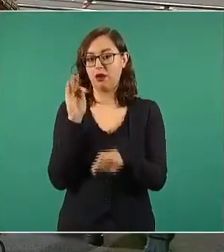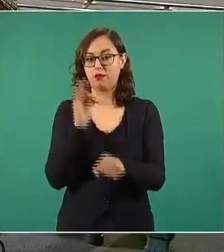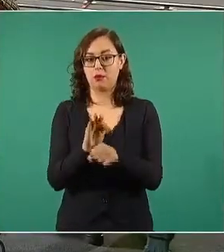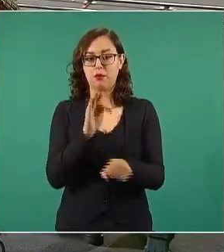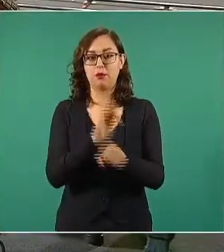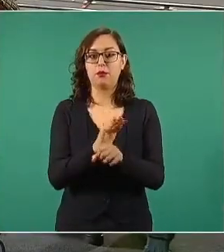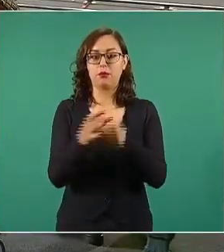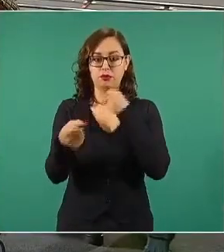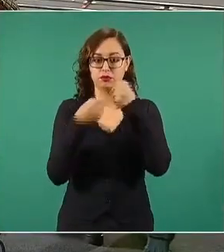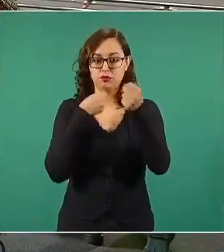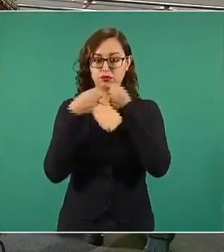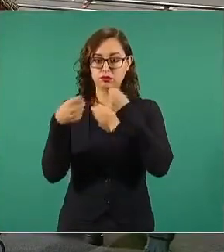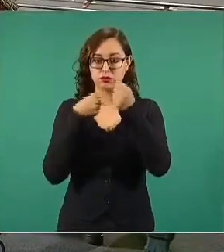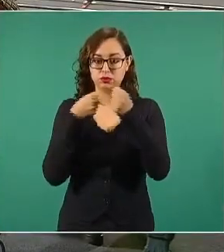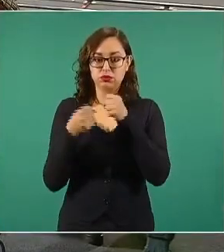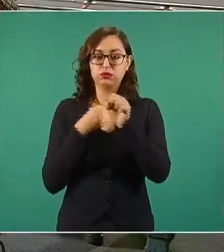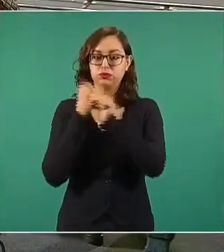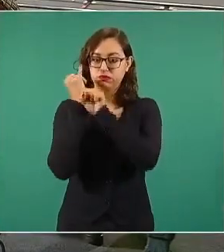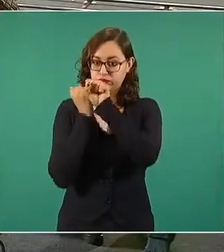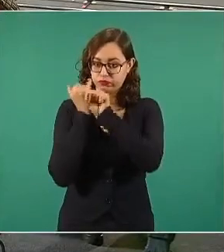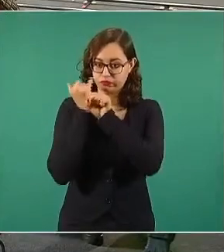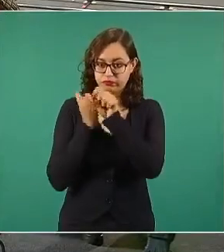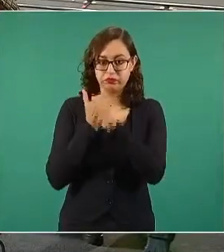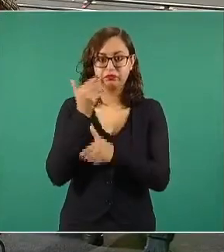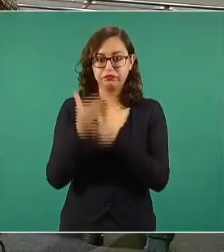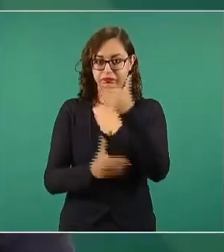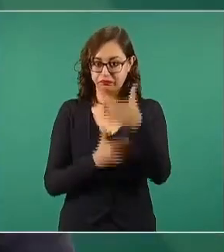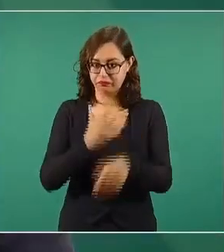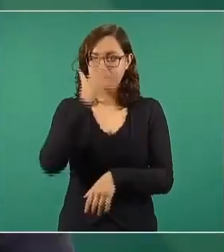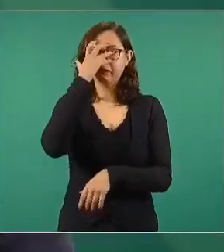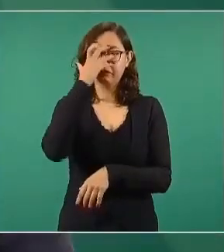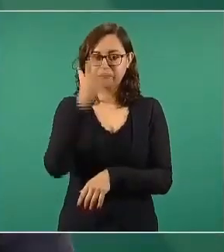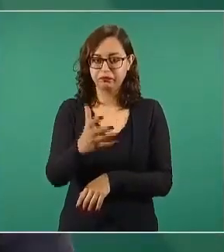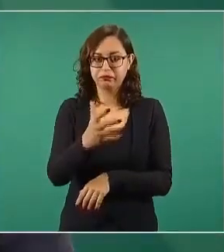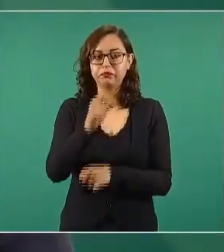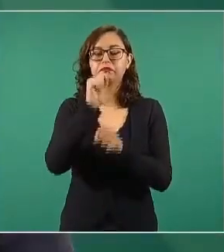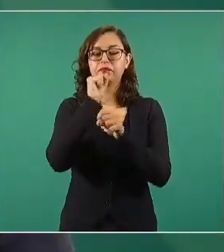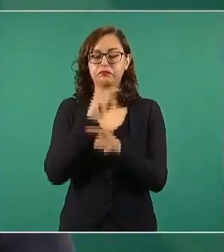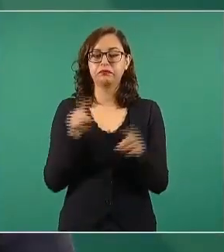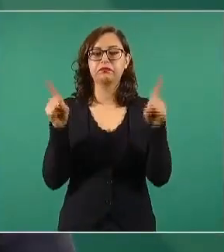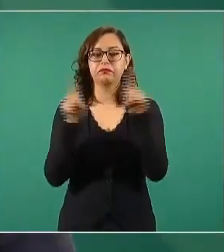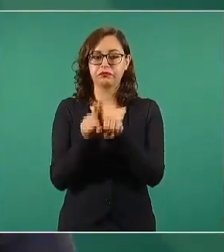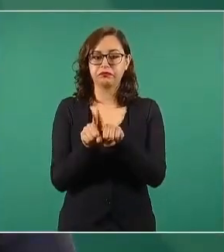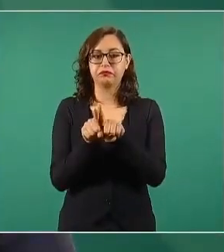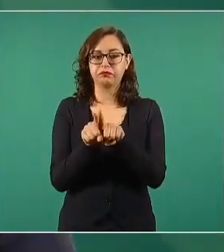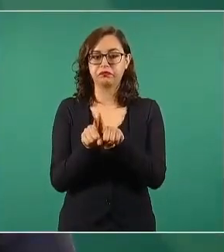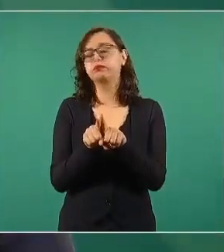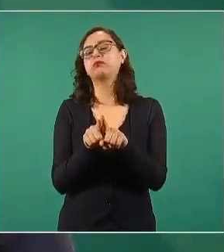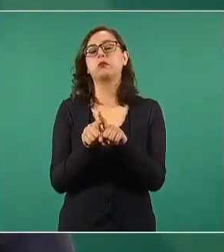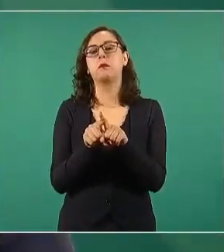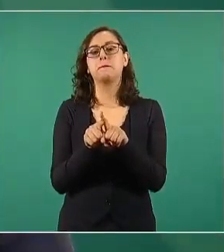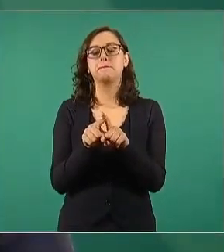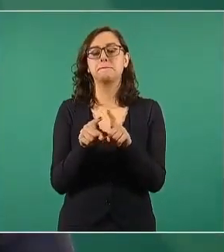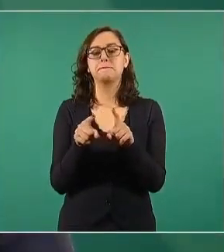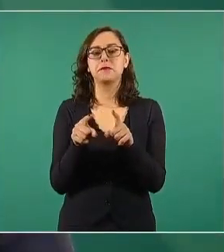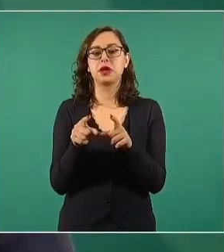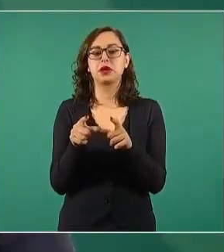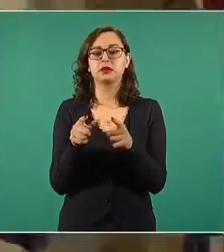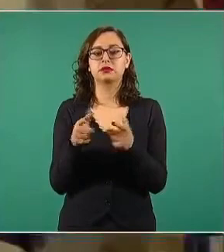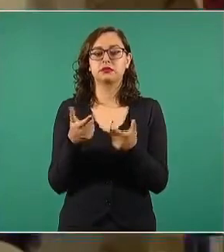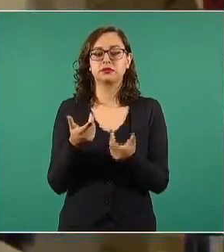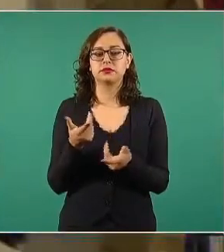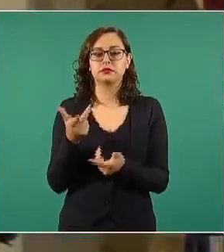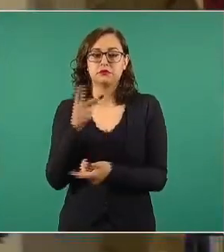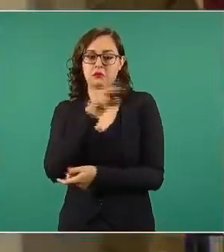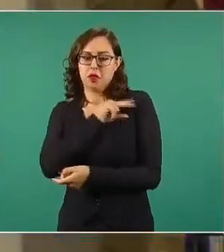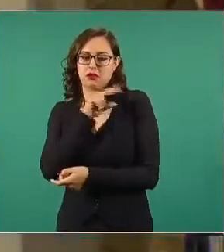periodistas, en que las investigaciones sean serias y también en que participe de alguna manera desde la